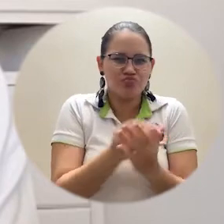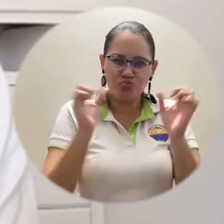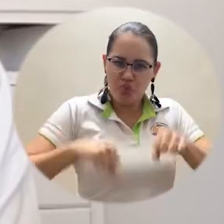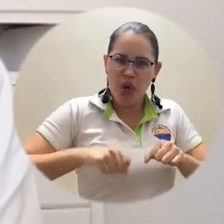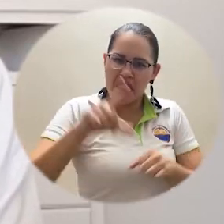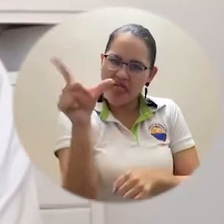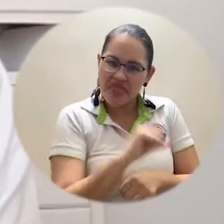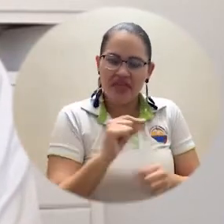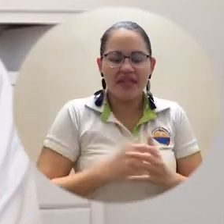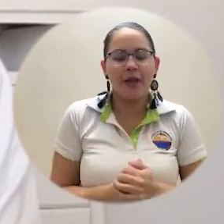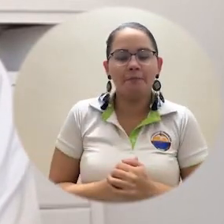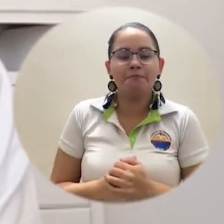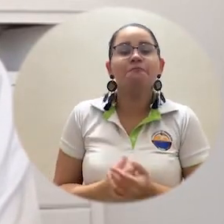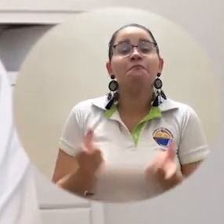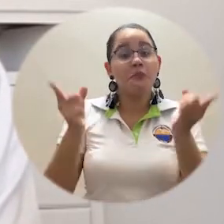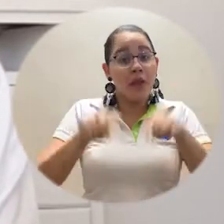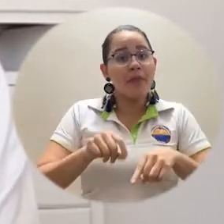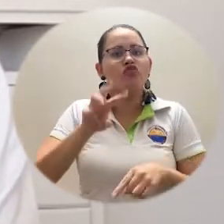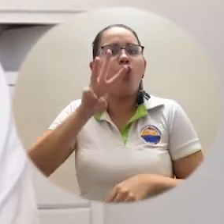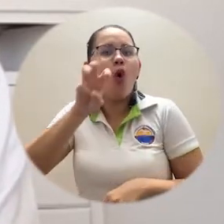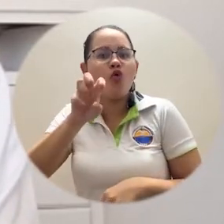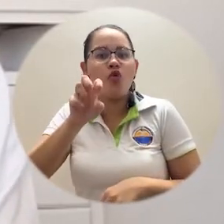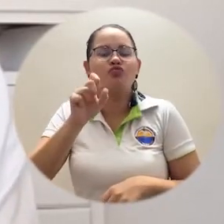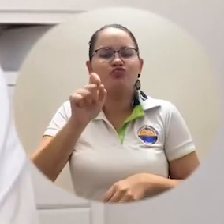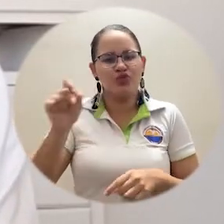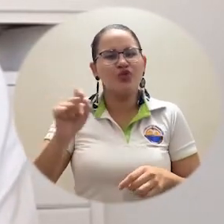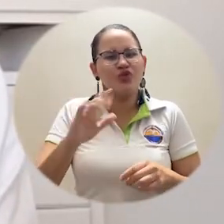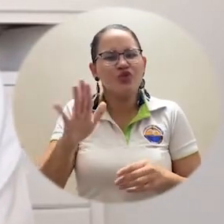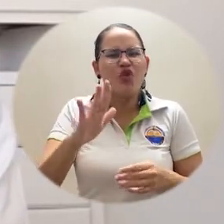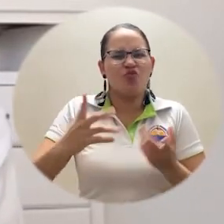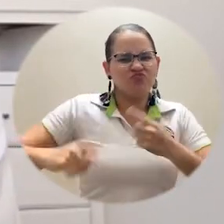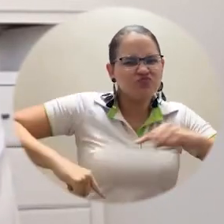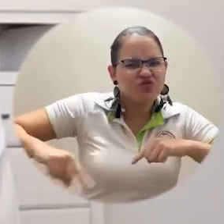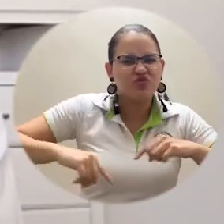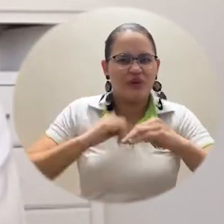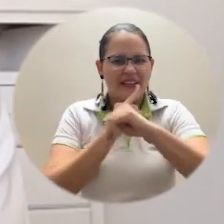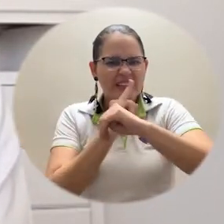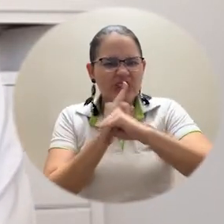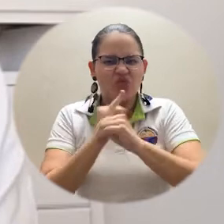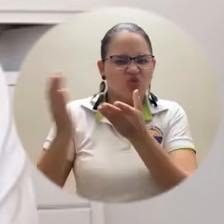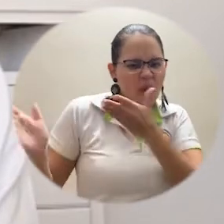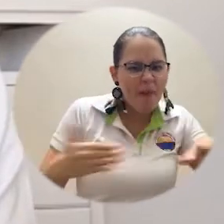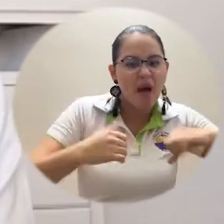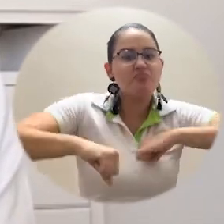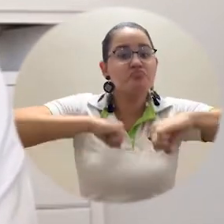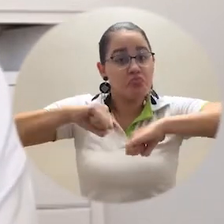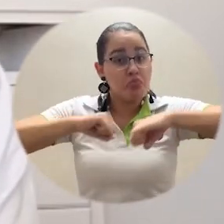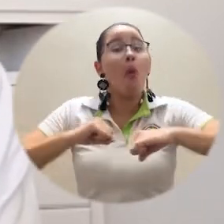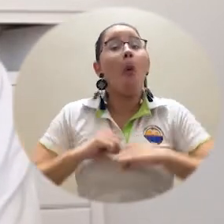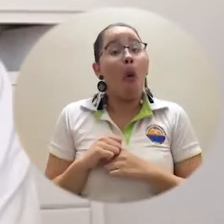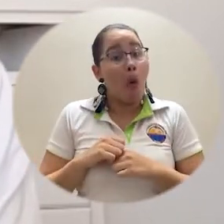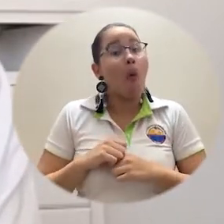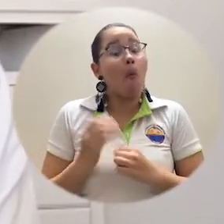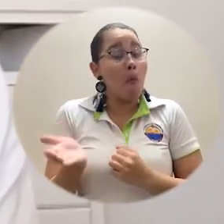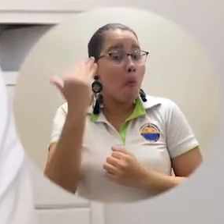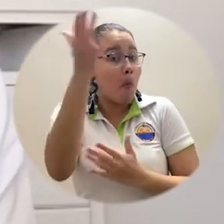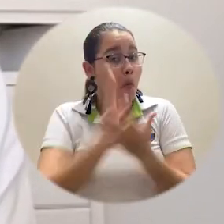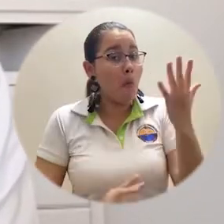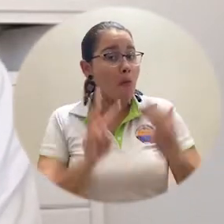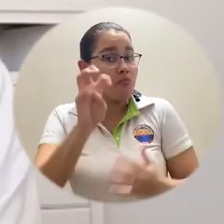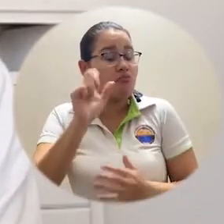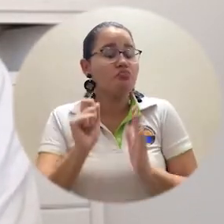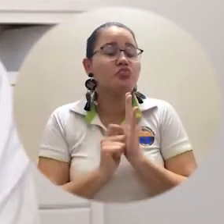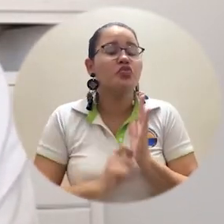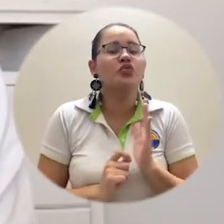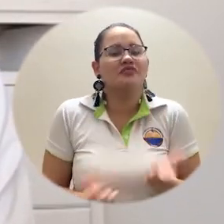puntos y que es un reflejo de ese enfoque de planeación adaptativa y sistémica en la que venimos